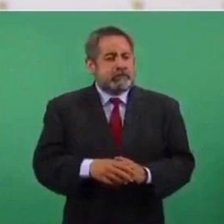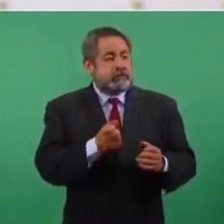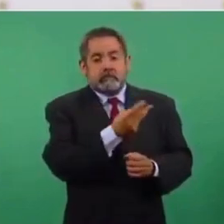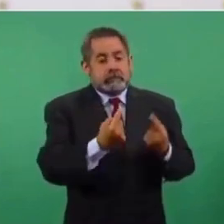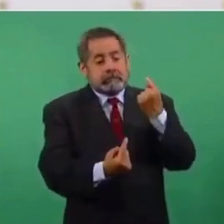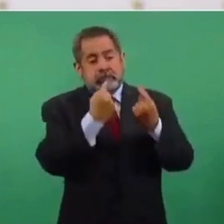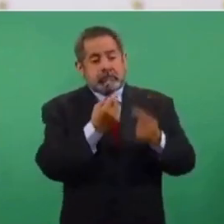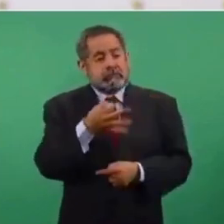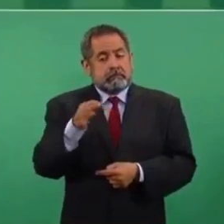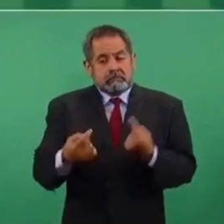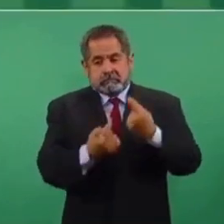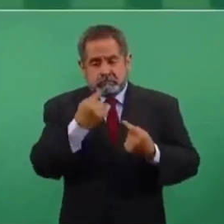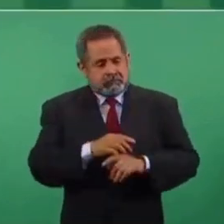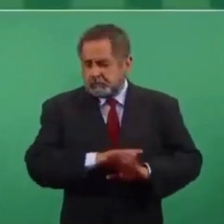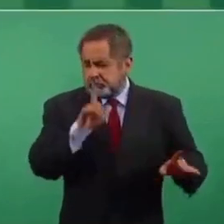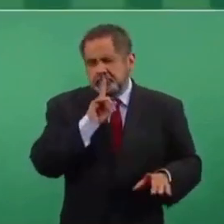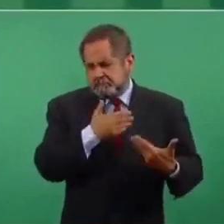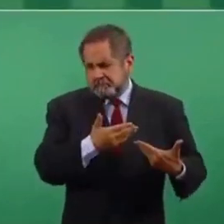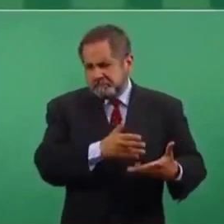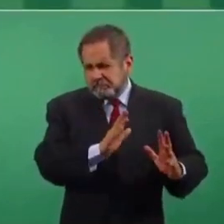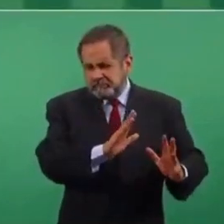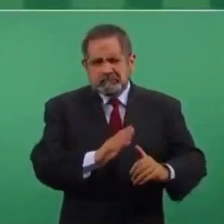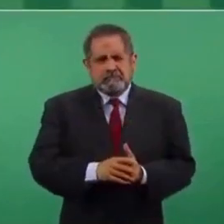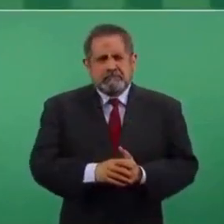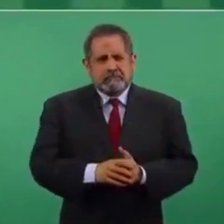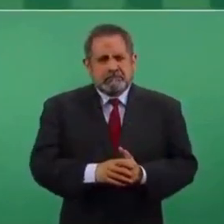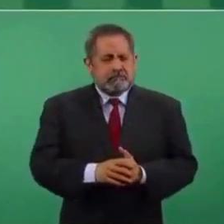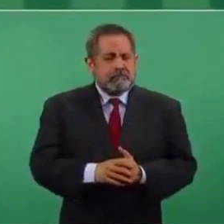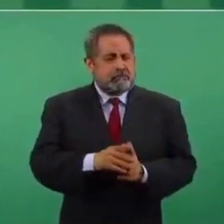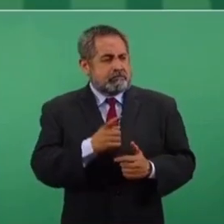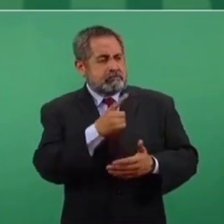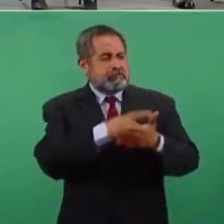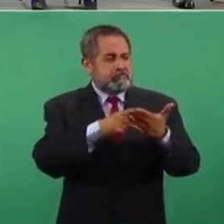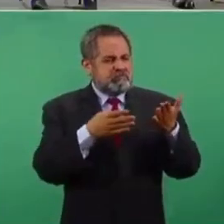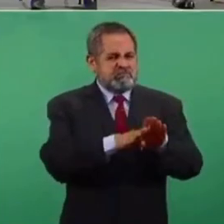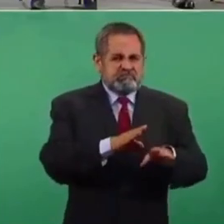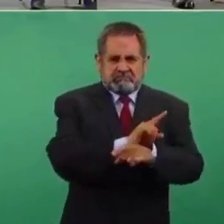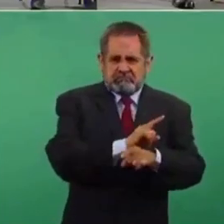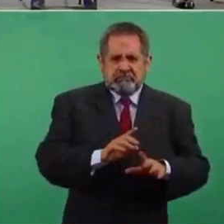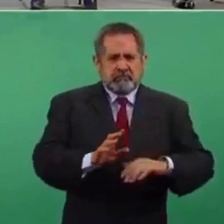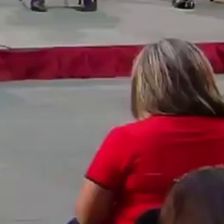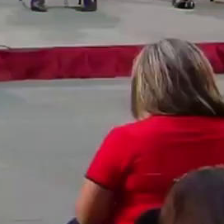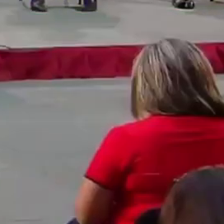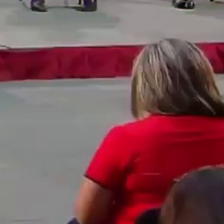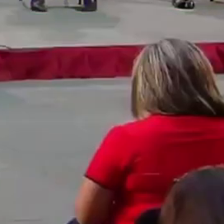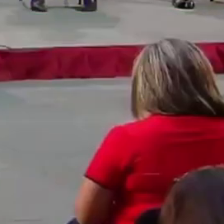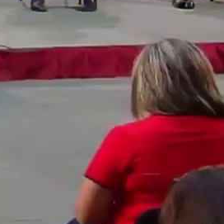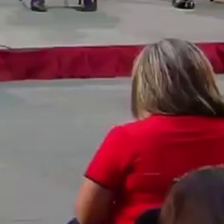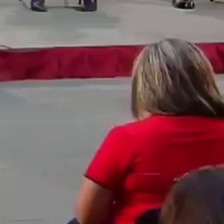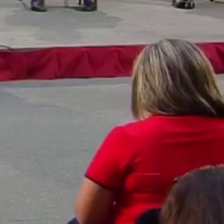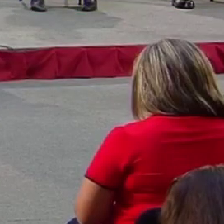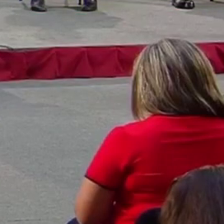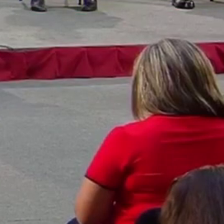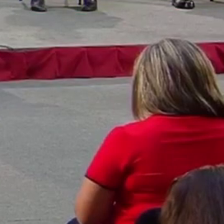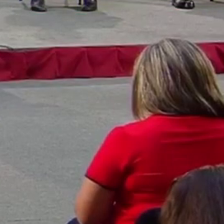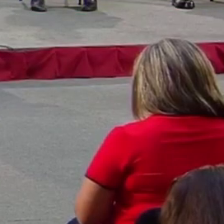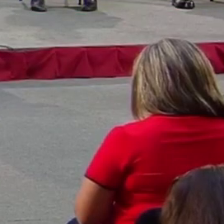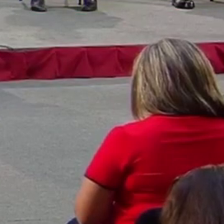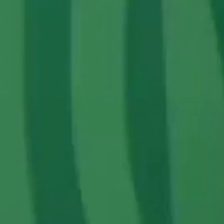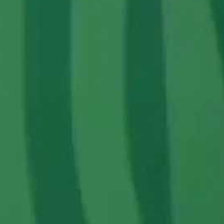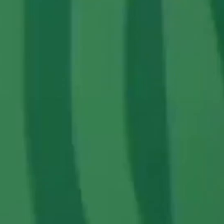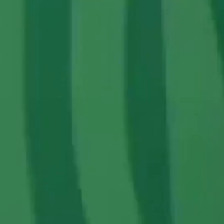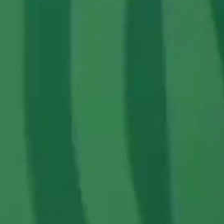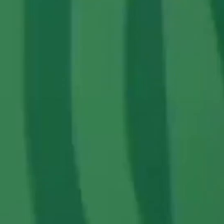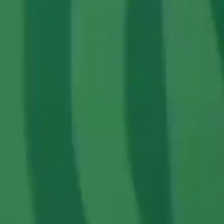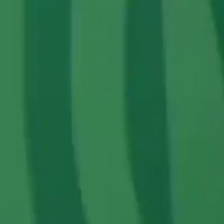de expresión y no censuramos. Usamos el derecho de réplica, pero en el caso de